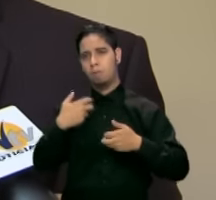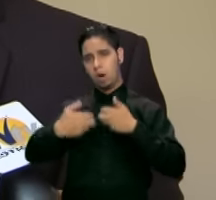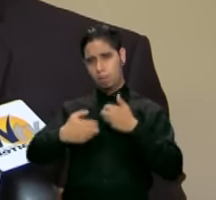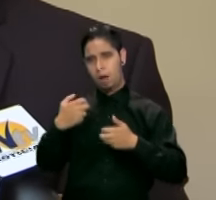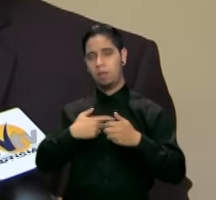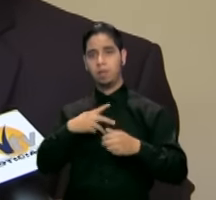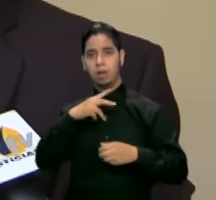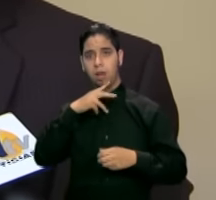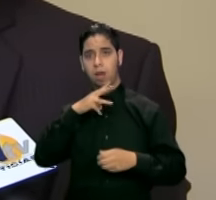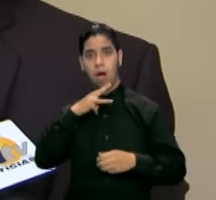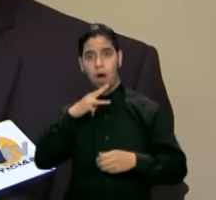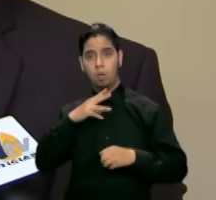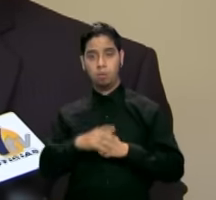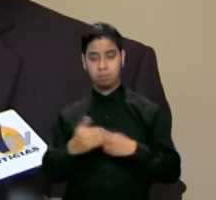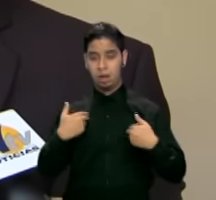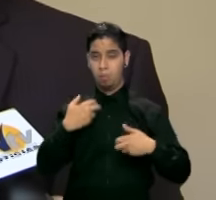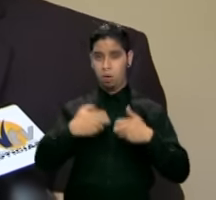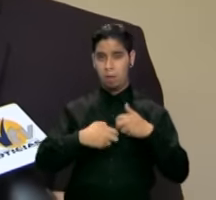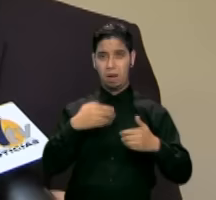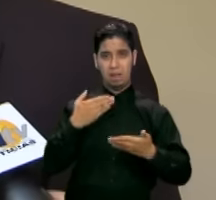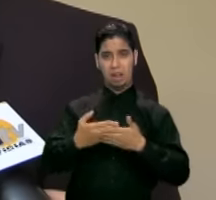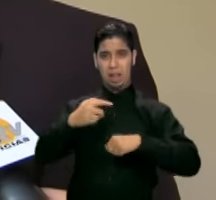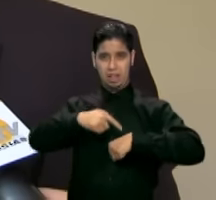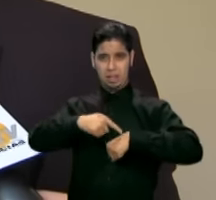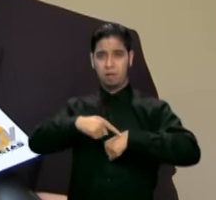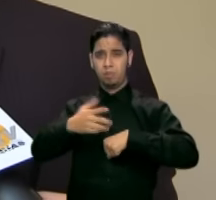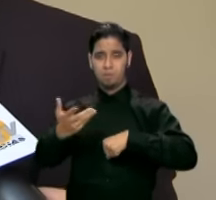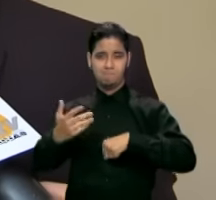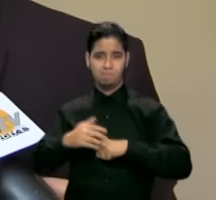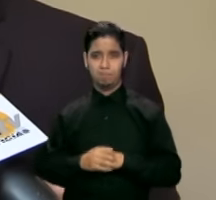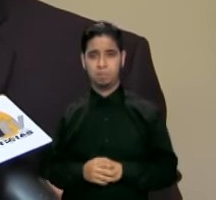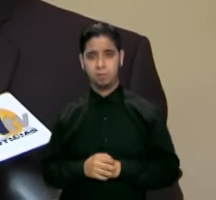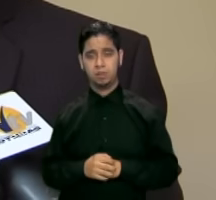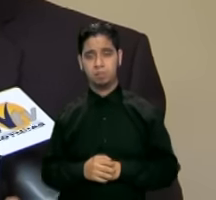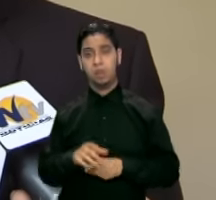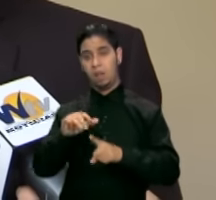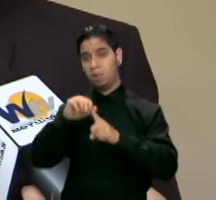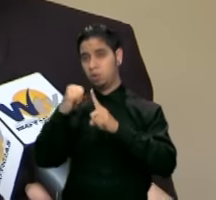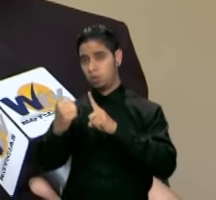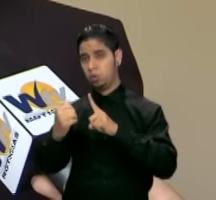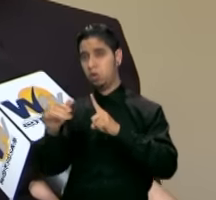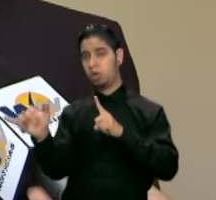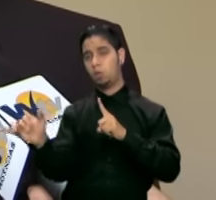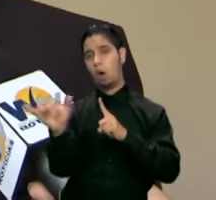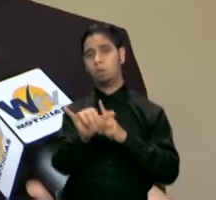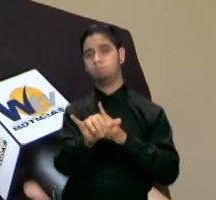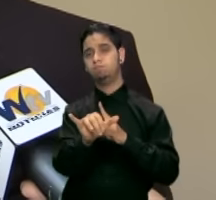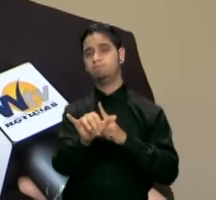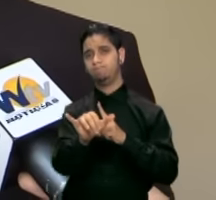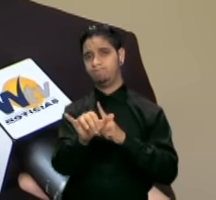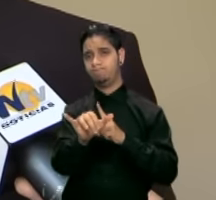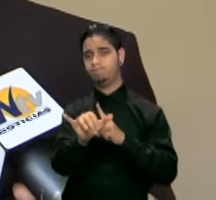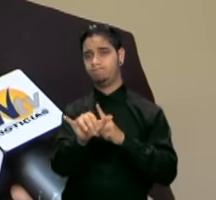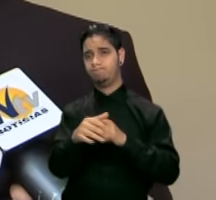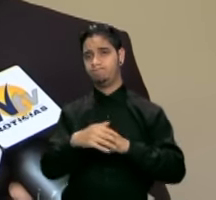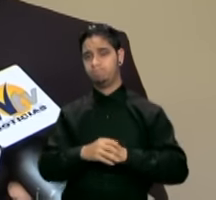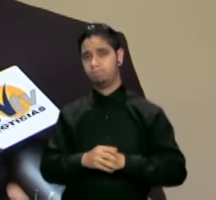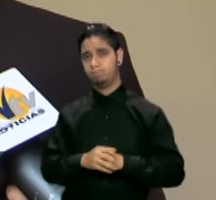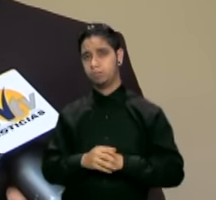problemas para llegar al trabajo, para llegar a tiempo. Hay asuntos operacionales que han tenido que variar los